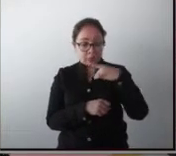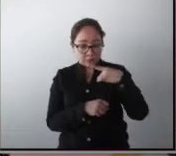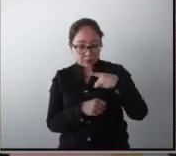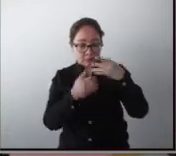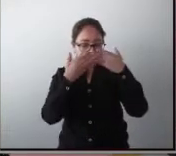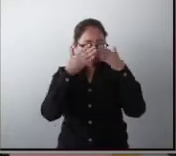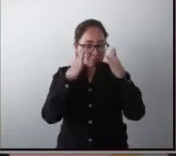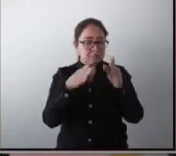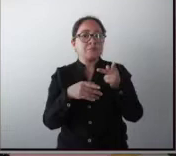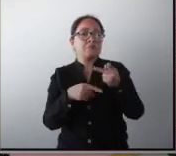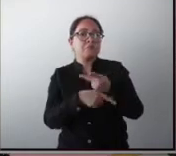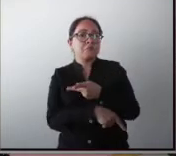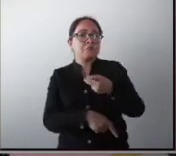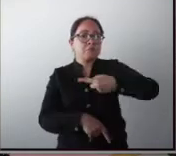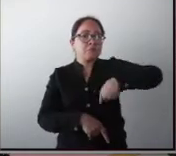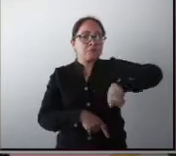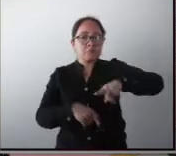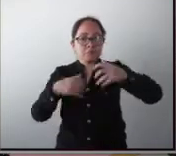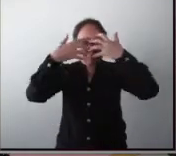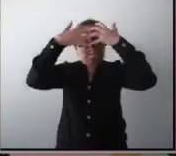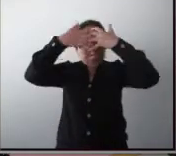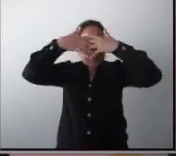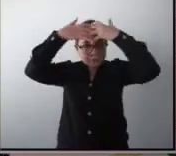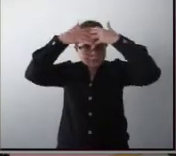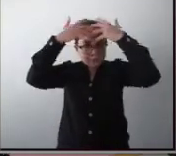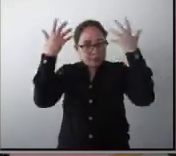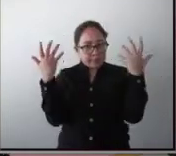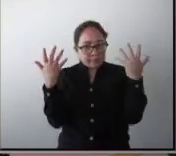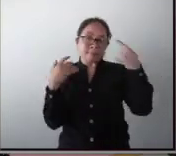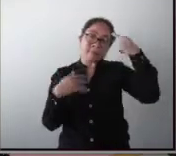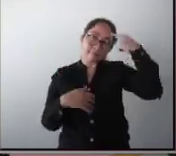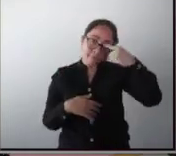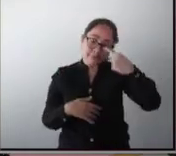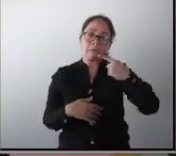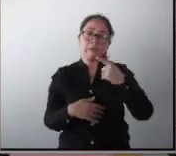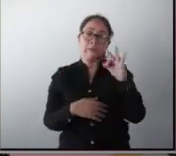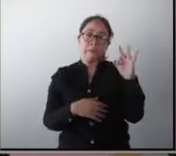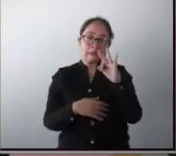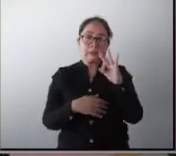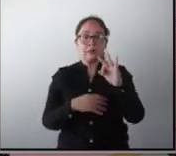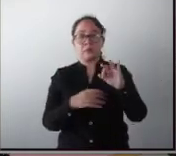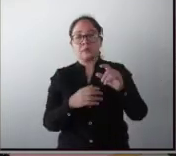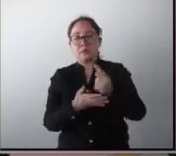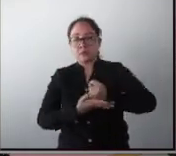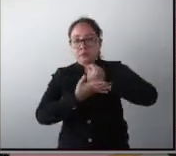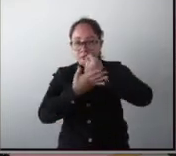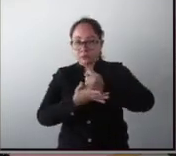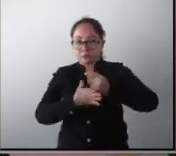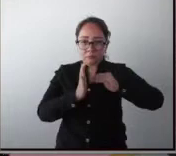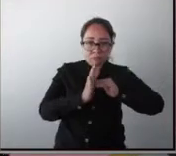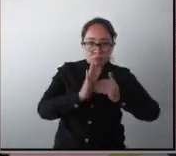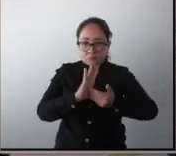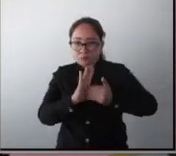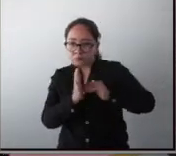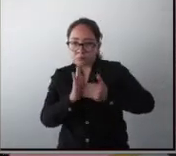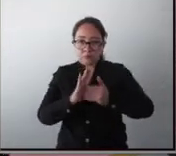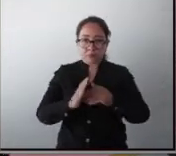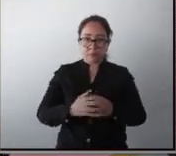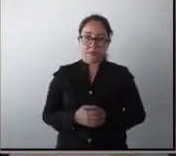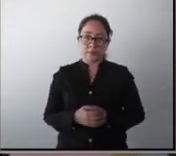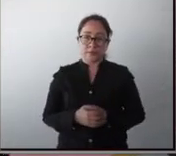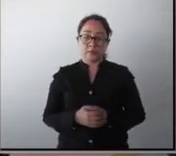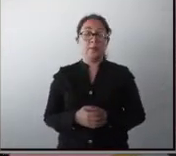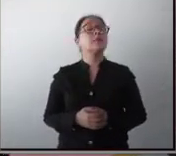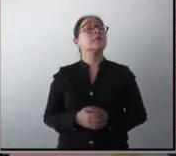qué es lo que está pasando en esos cerebros para entonces poder encontrar algunas alternativas terapéuticas. Doctor,